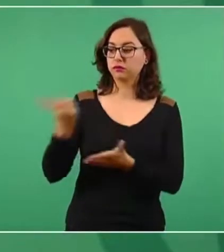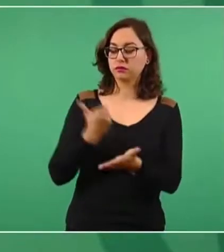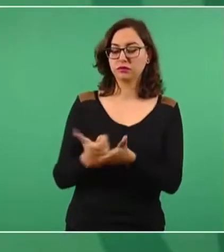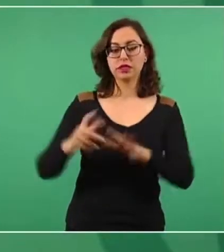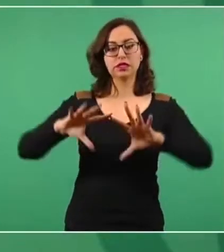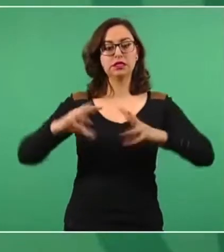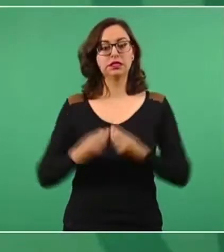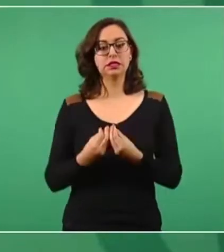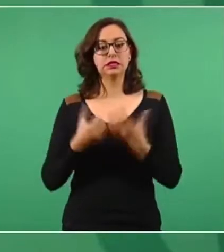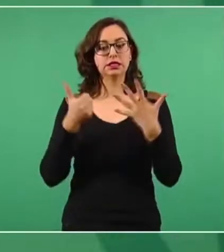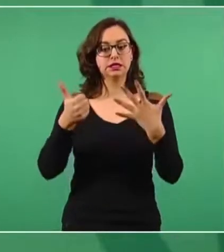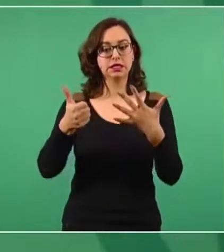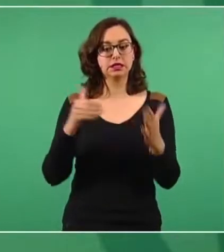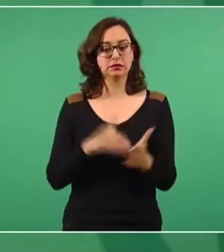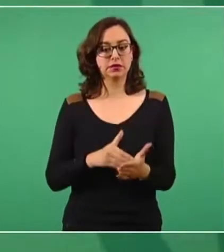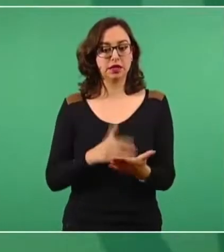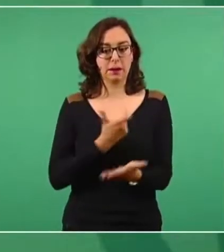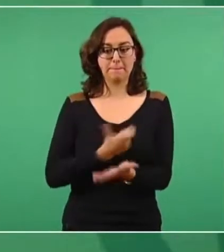están recibiendo ahora.